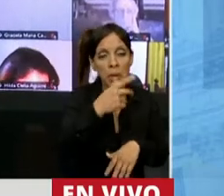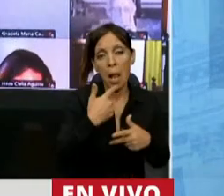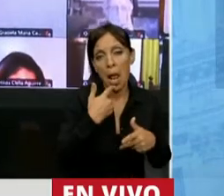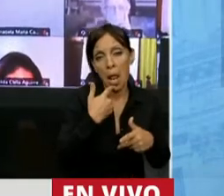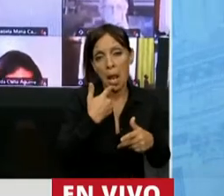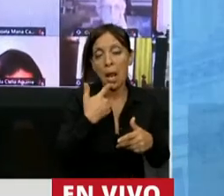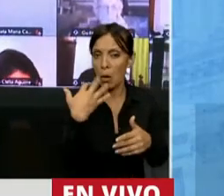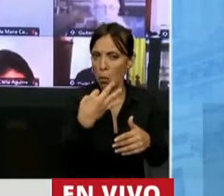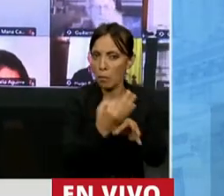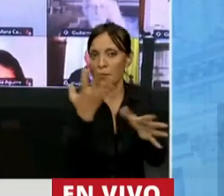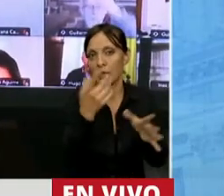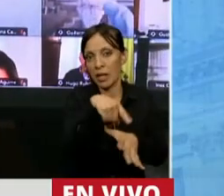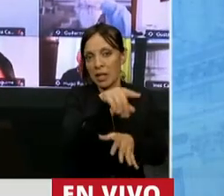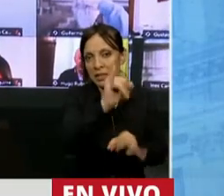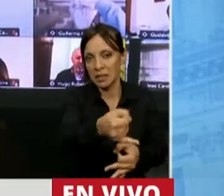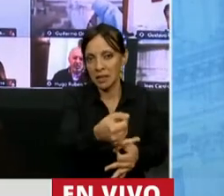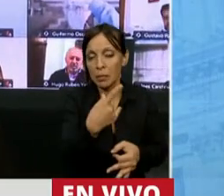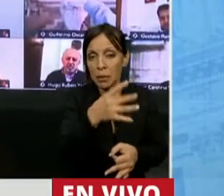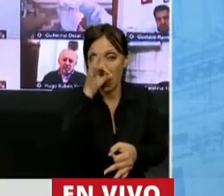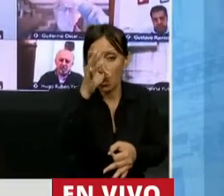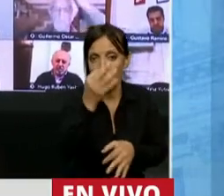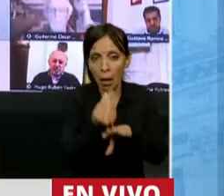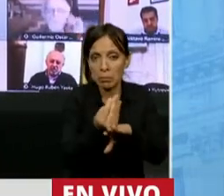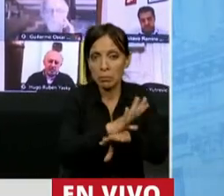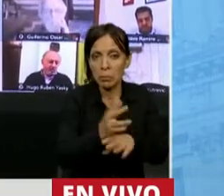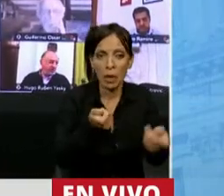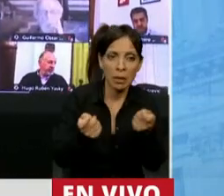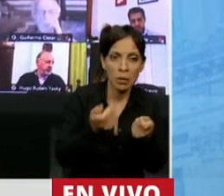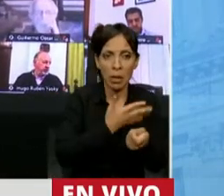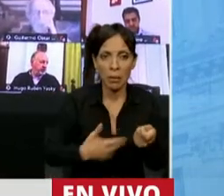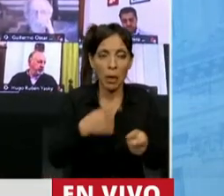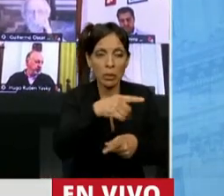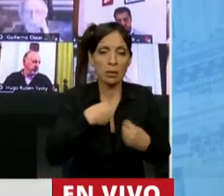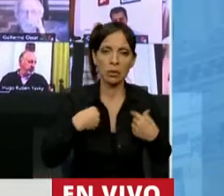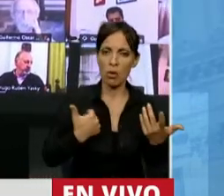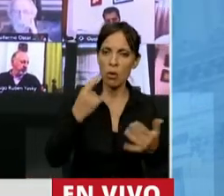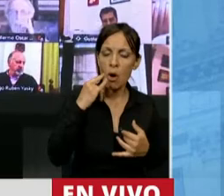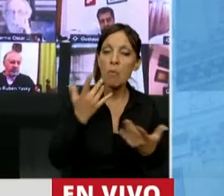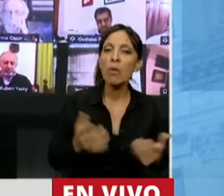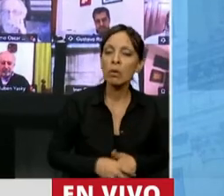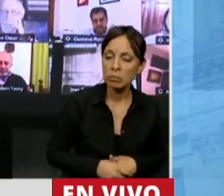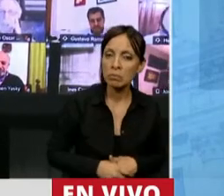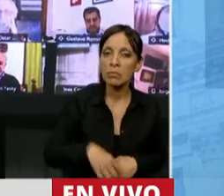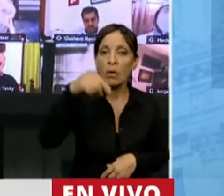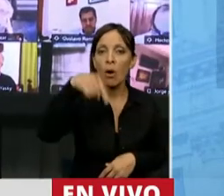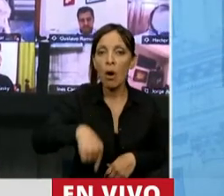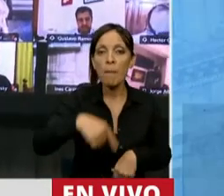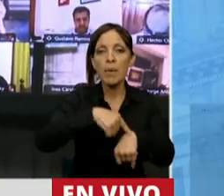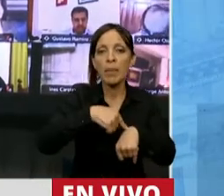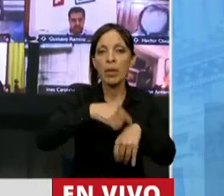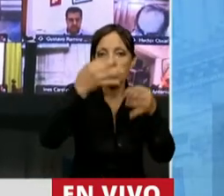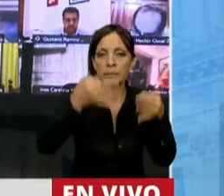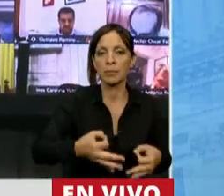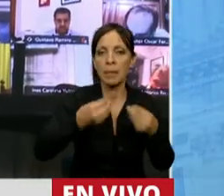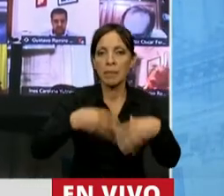son especialistas, porque nunca les tocó gestionar, gobernar, se sienten en un lugar muy cómodo. Bueno, hoy es hora de hacer en la